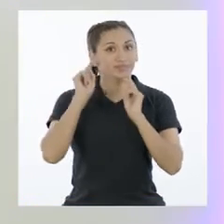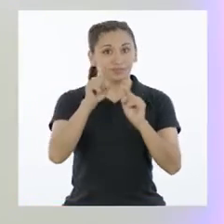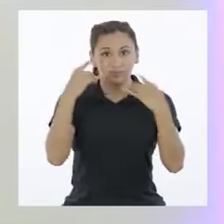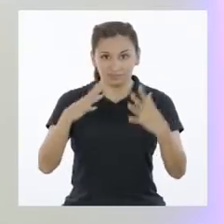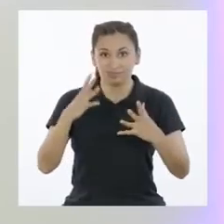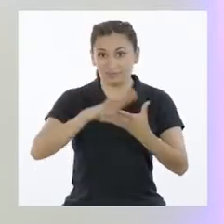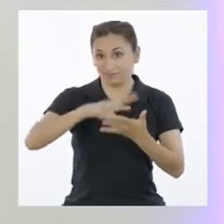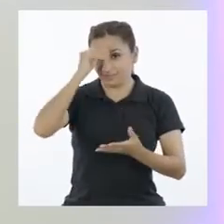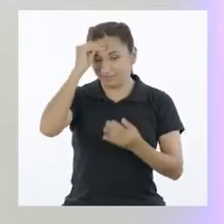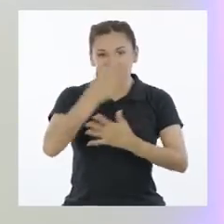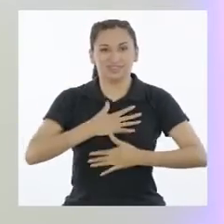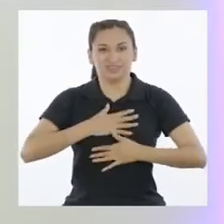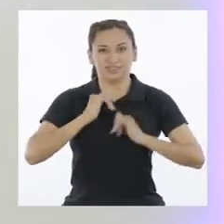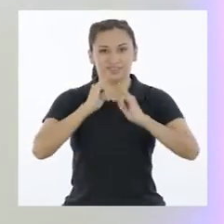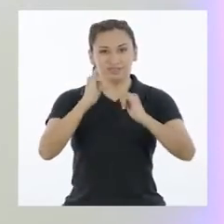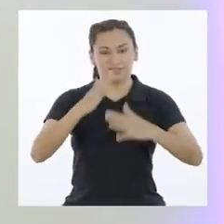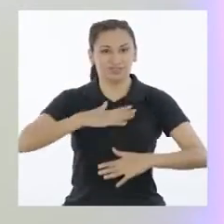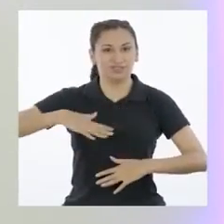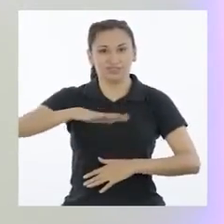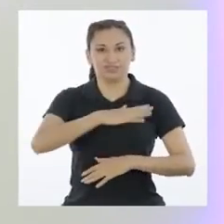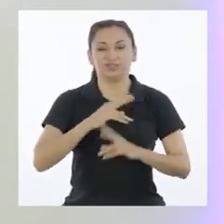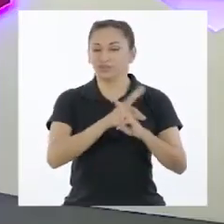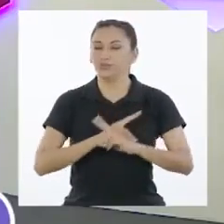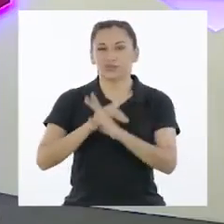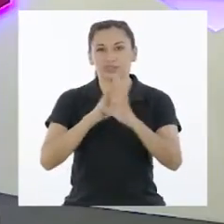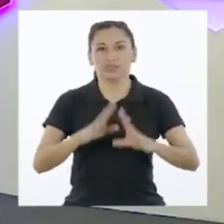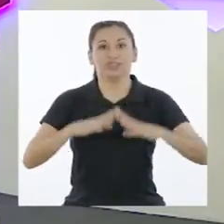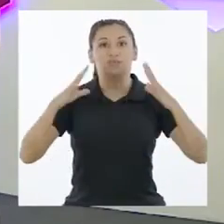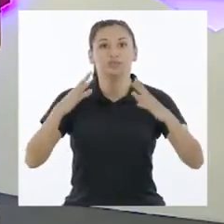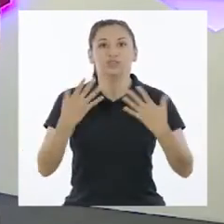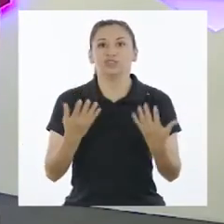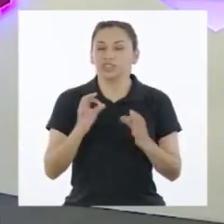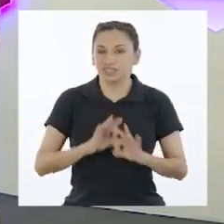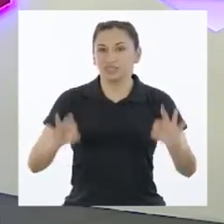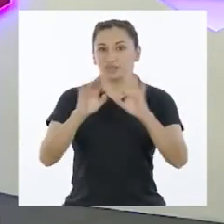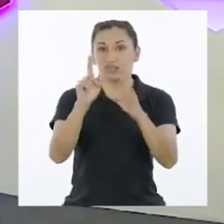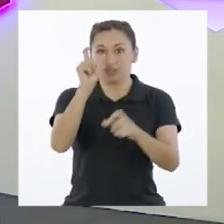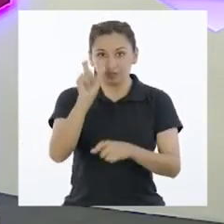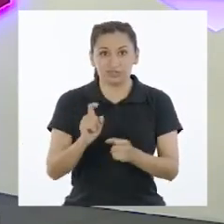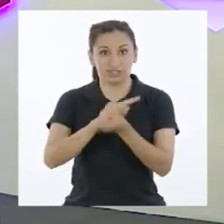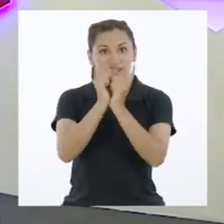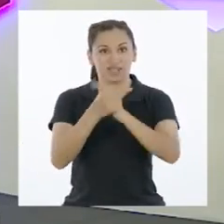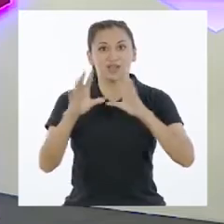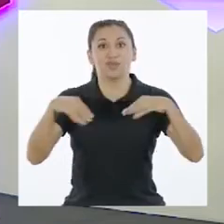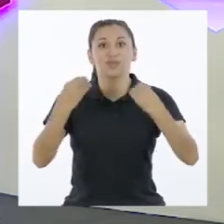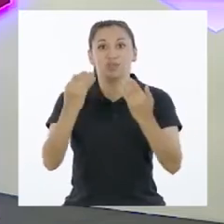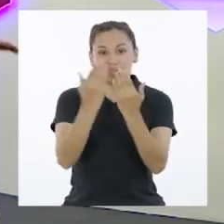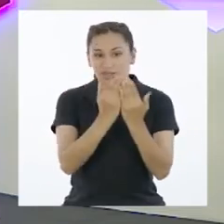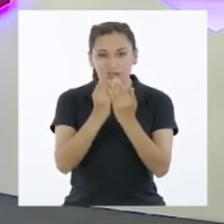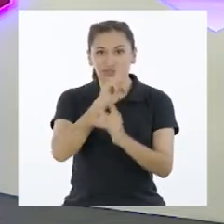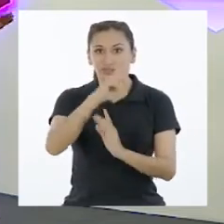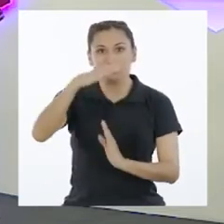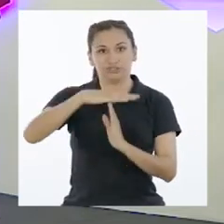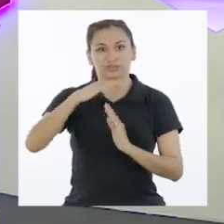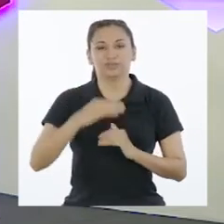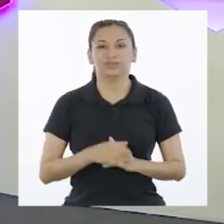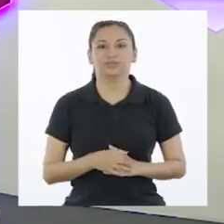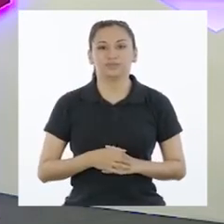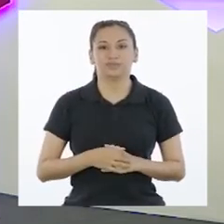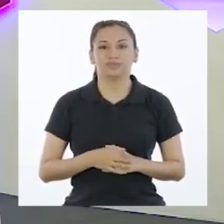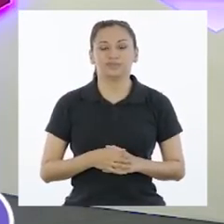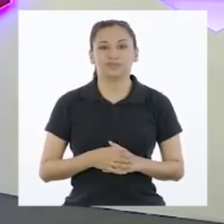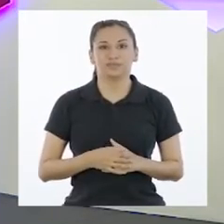Esperamos que hayan aprendido y disfrutado tanto como nosotros Cuídense mucho, seamos agentes de cambio porque la educación no para